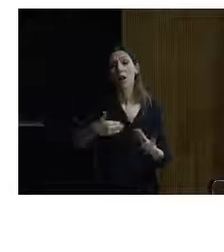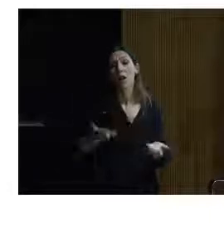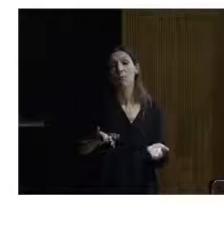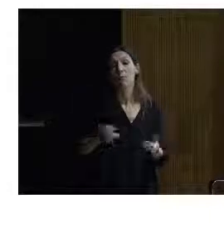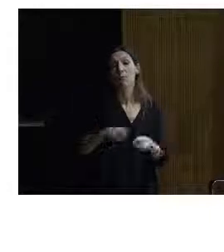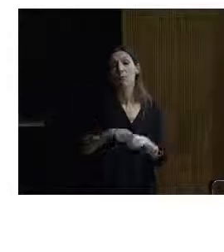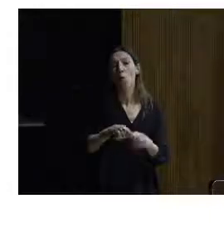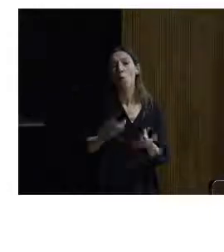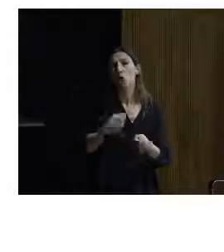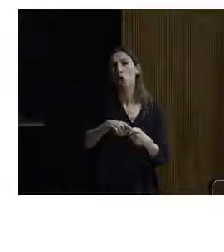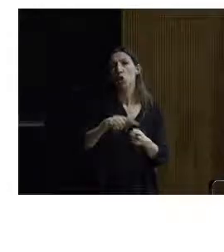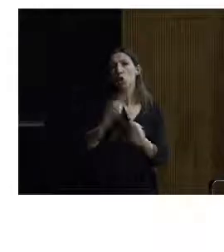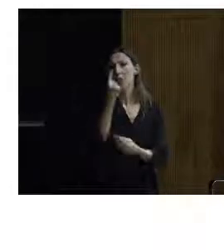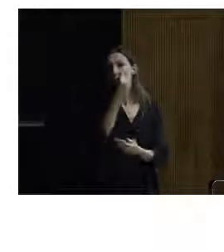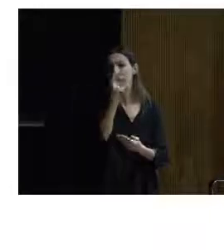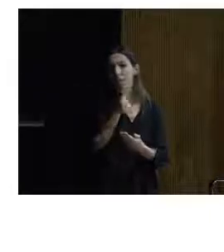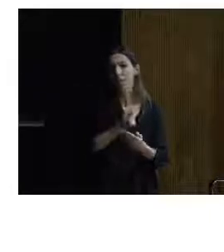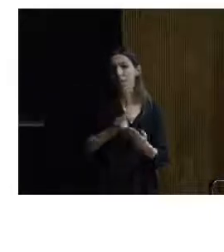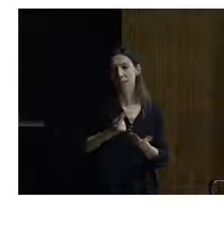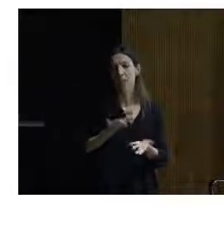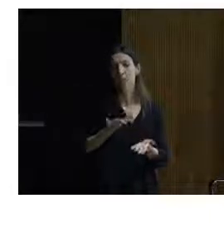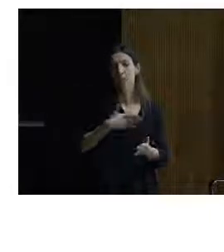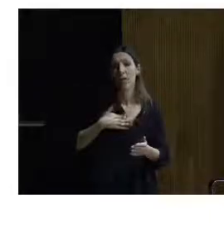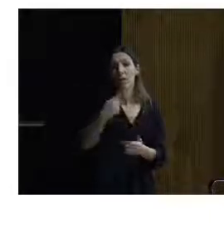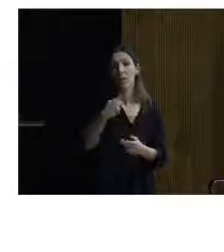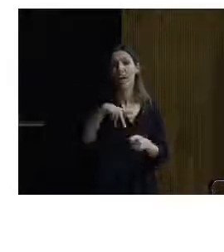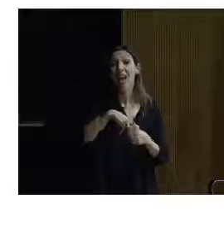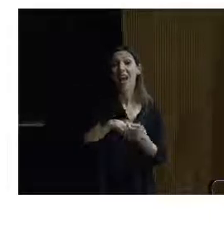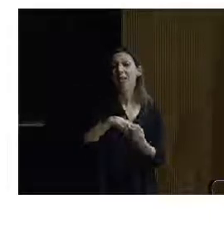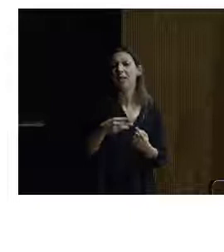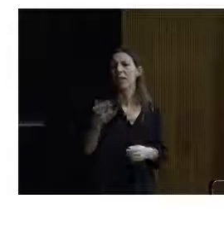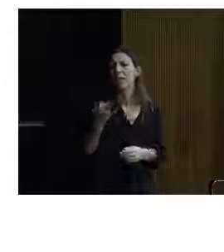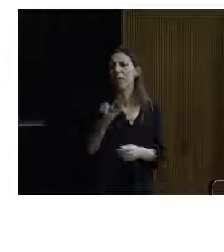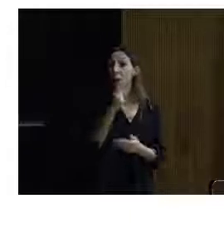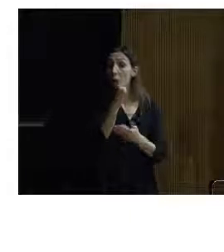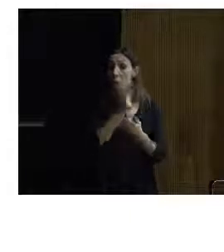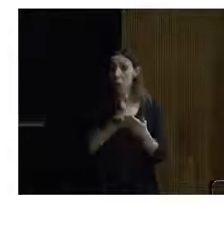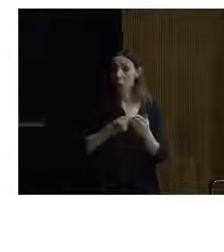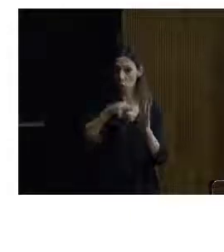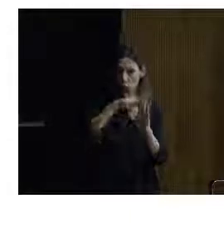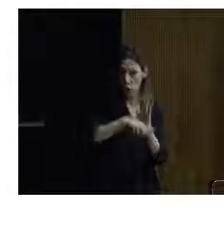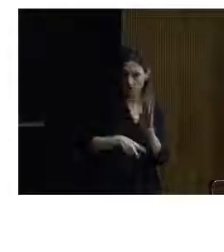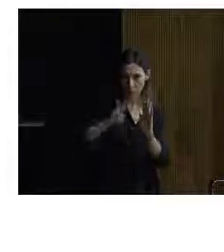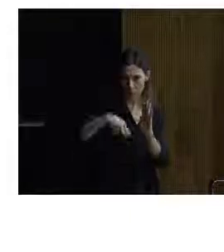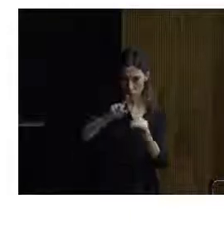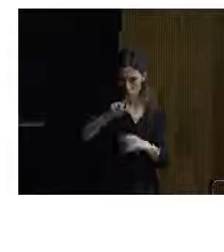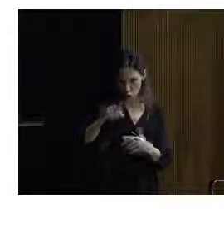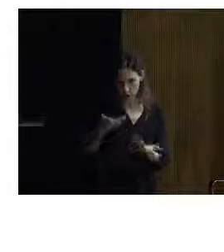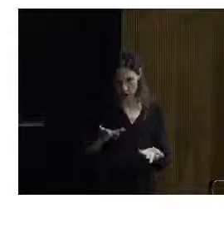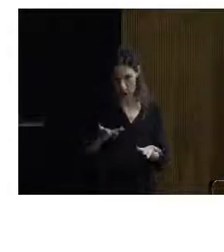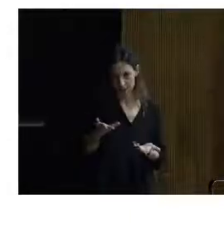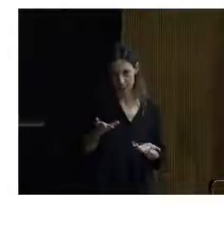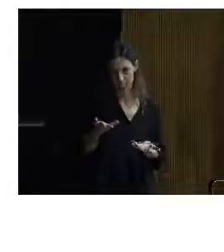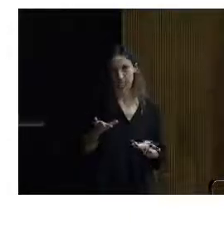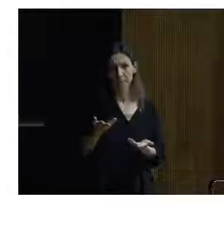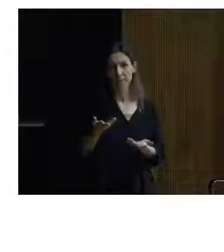elemento de diseño. Es decir, nuestra herramienta es el diseño. No es la norma, no son